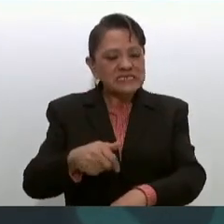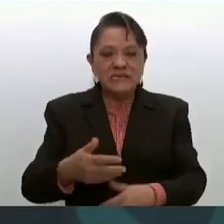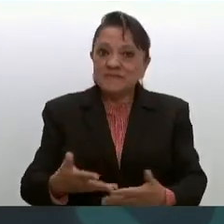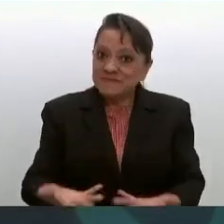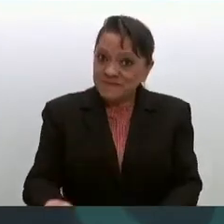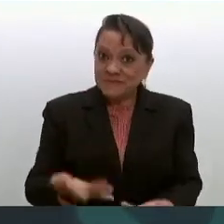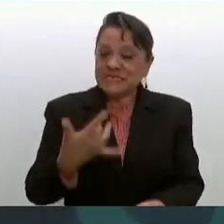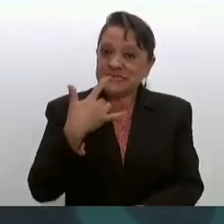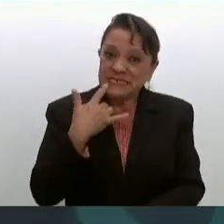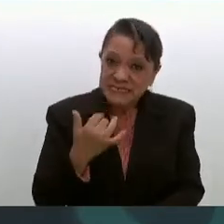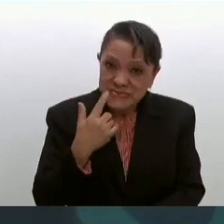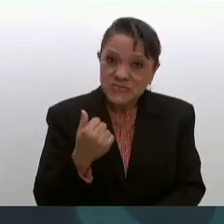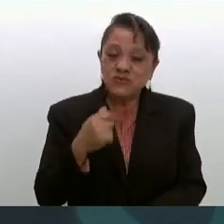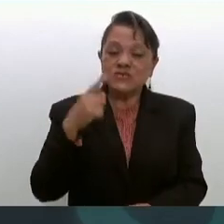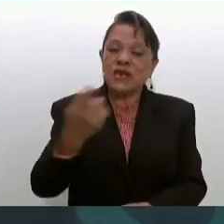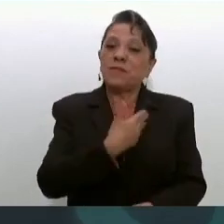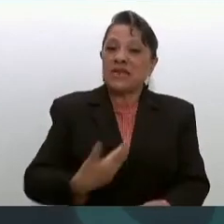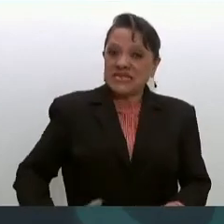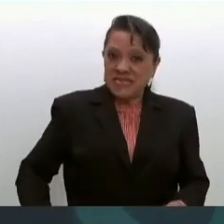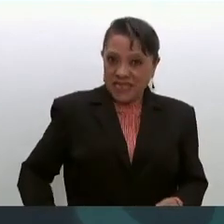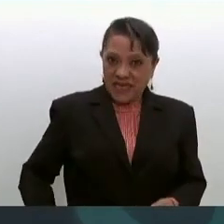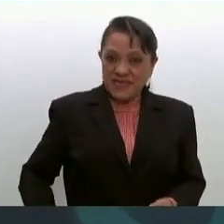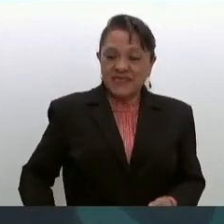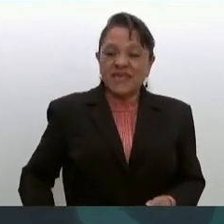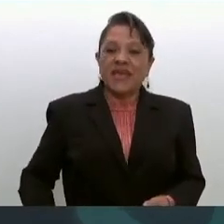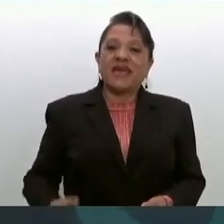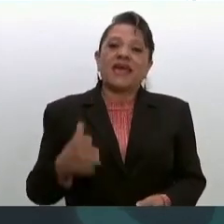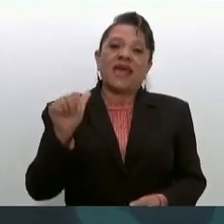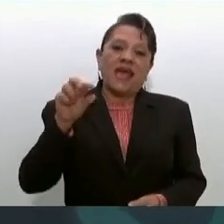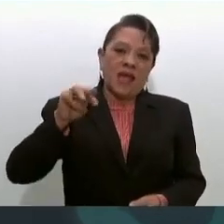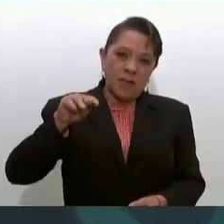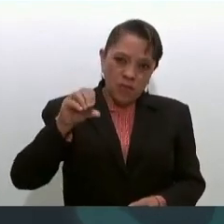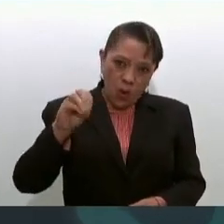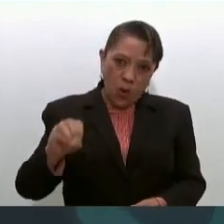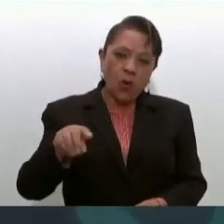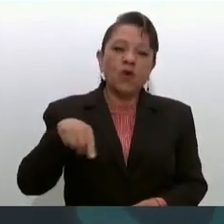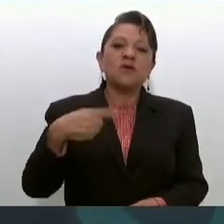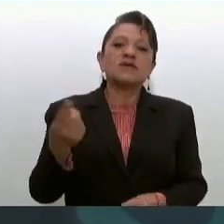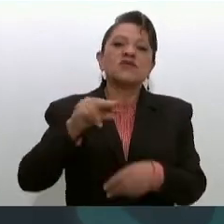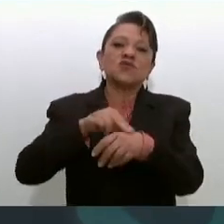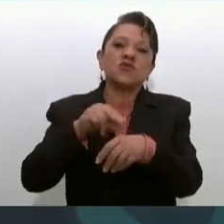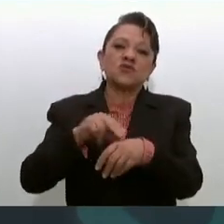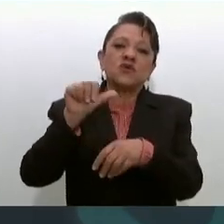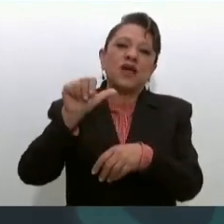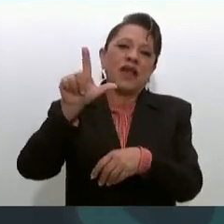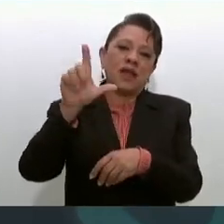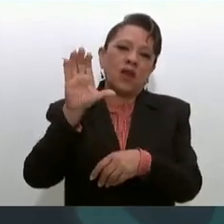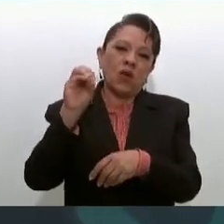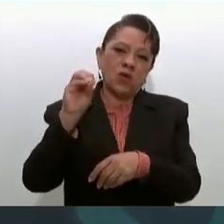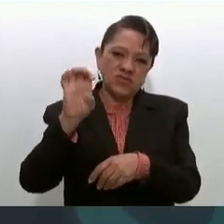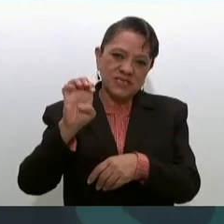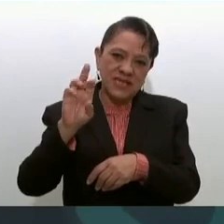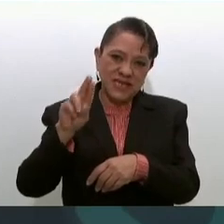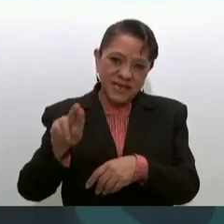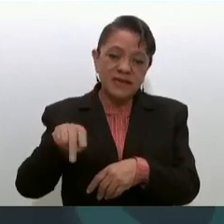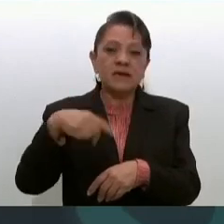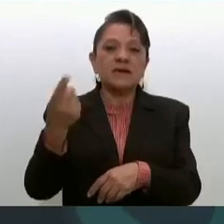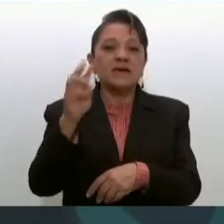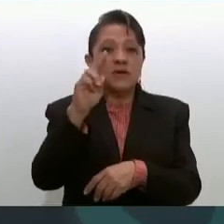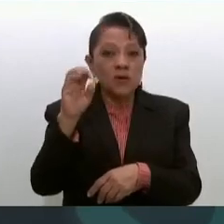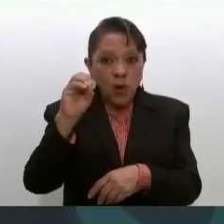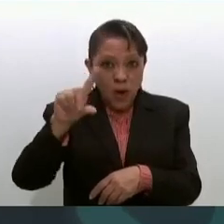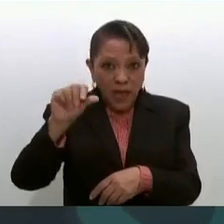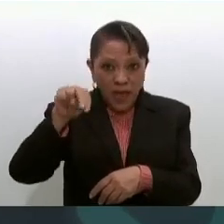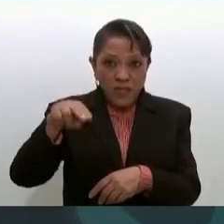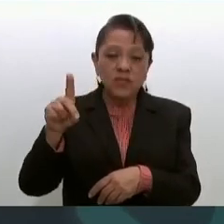López Obrador, el doctor Alcocerla, doctora Gisela Lara, el doctor Rolando, el maestro Ferrer, Juan Pablo de